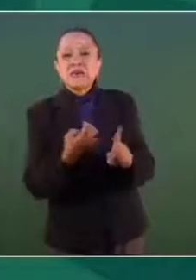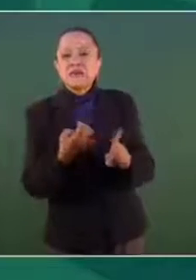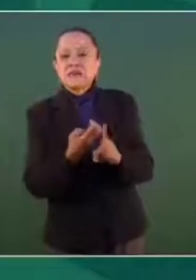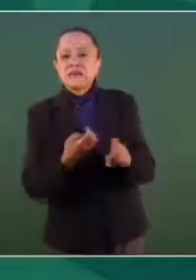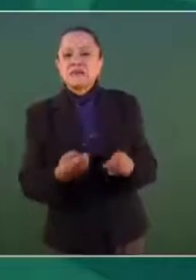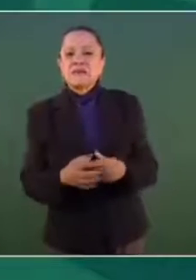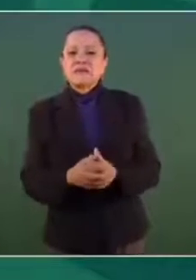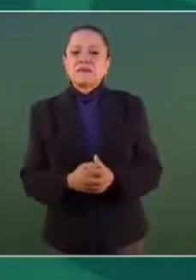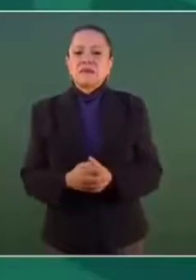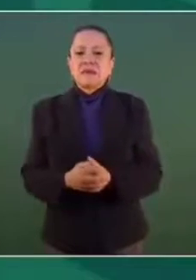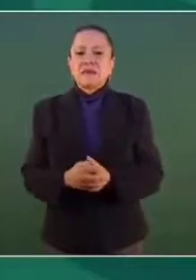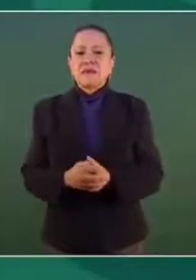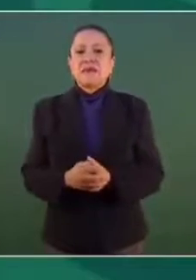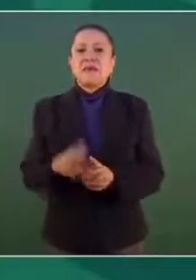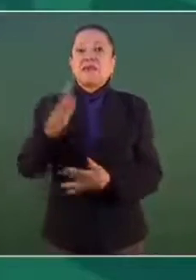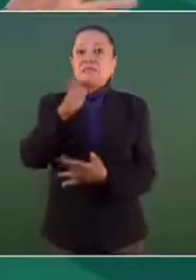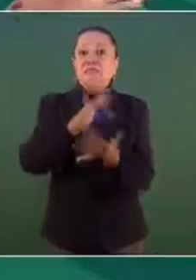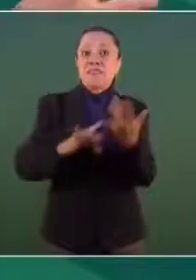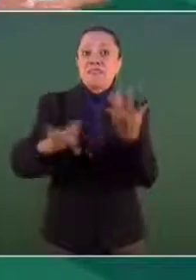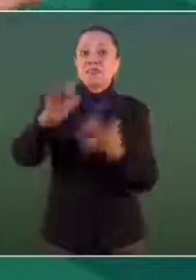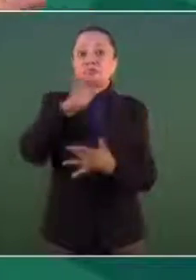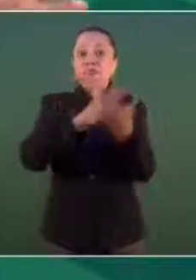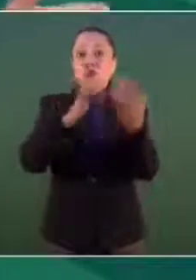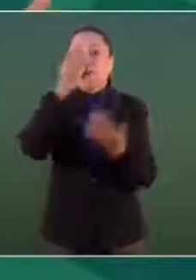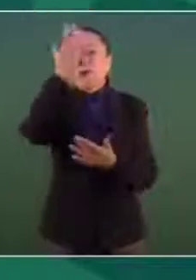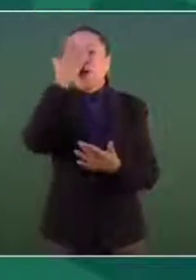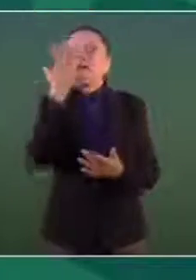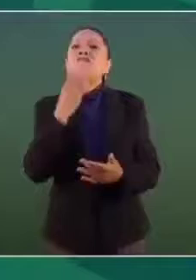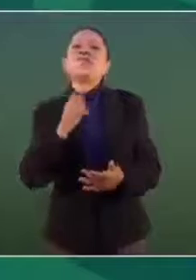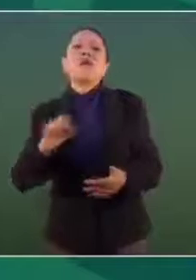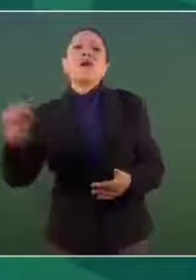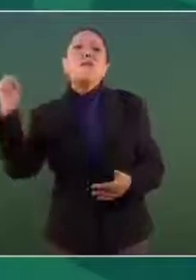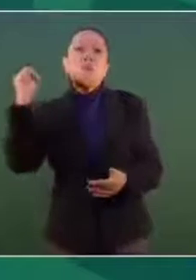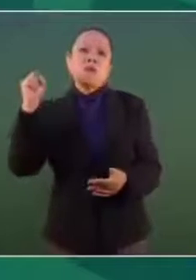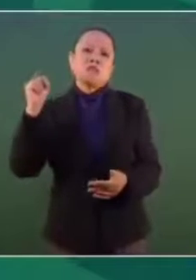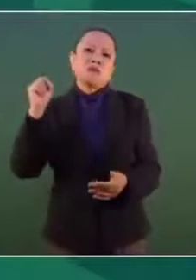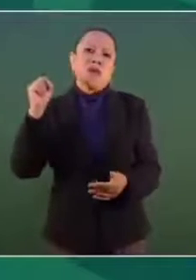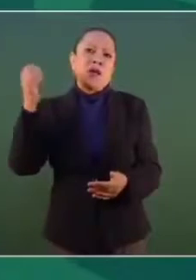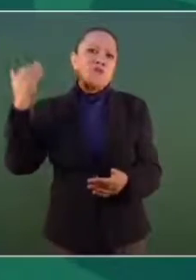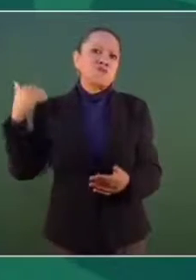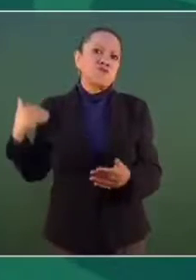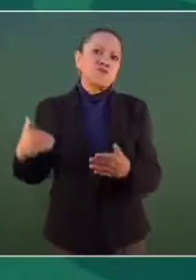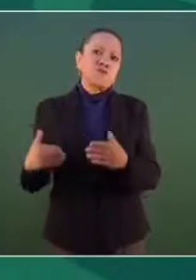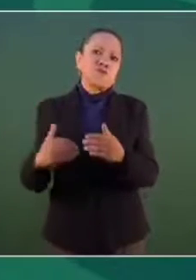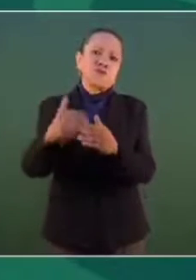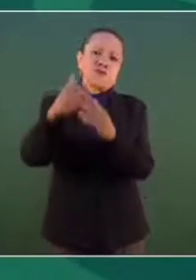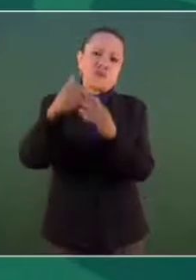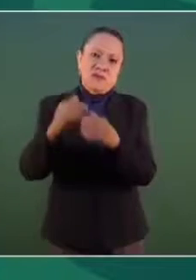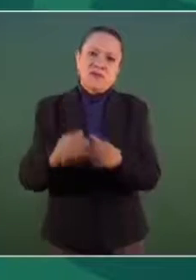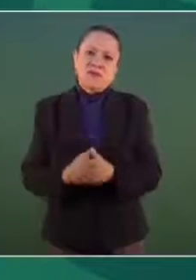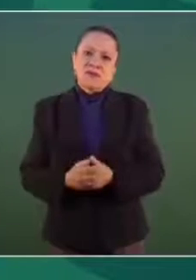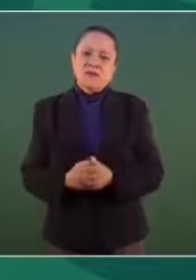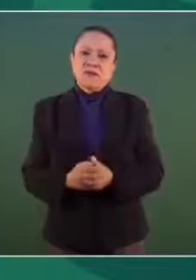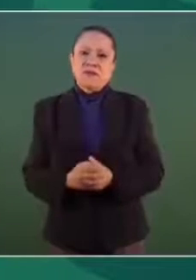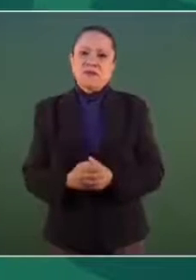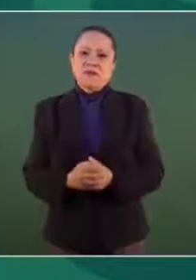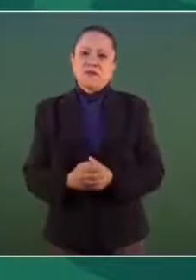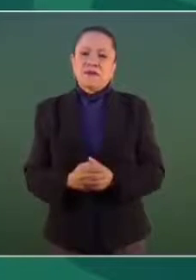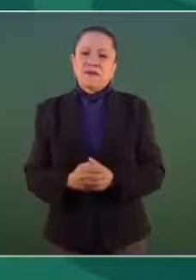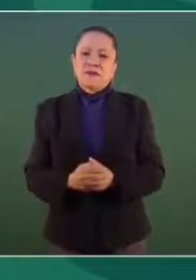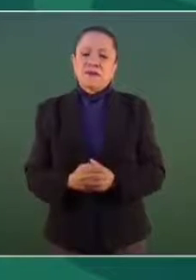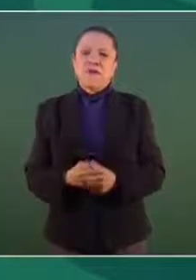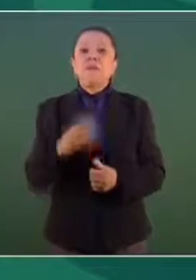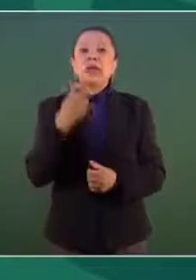discoteca famosa, a la